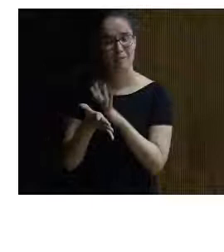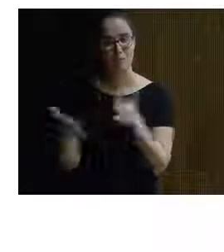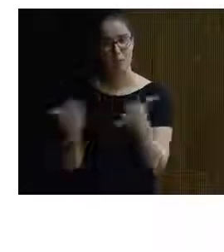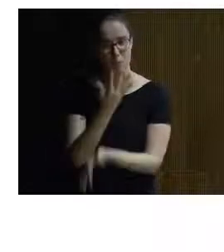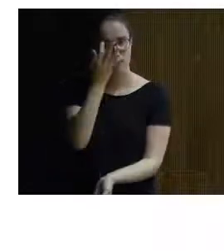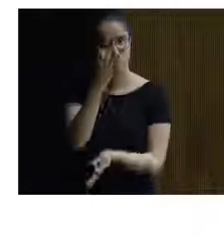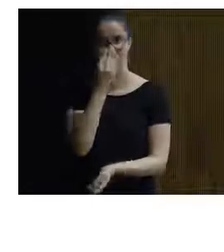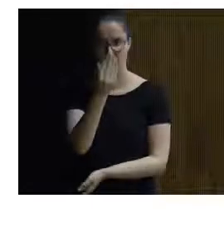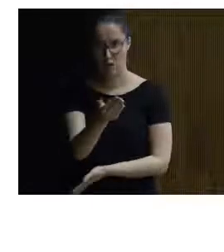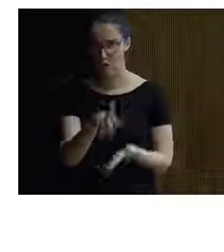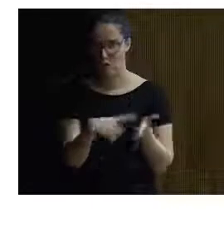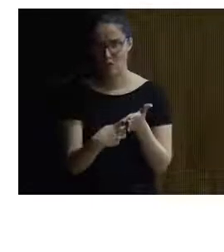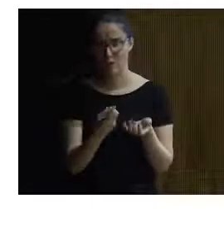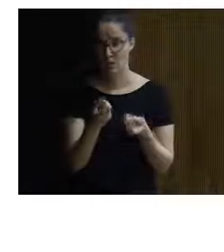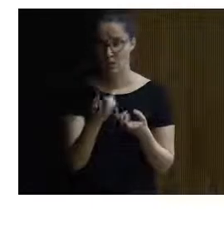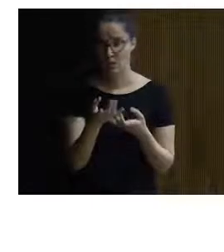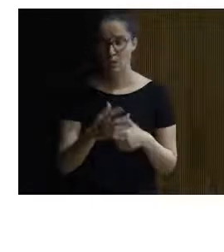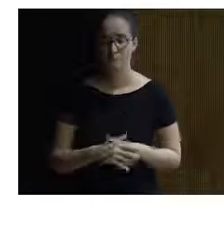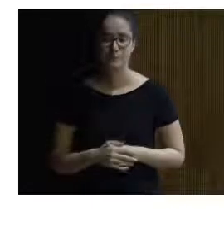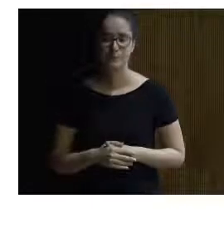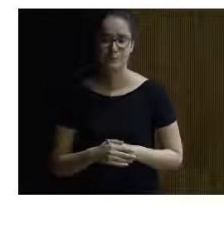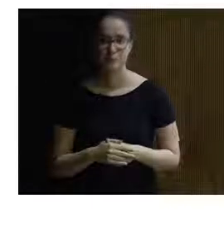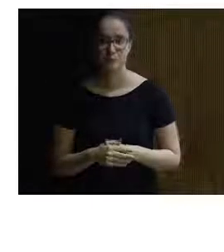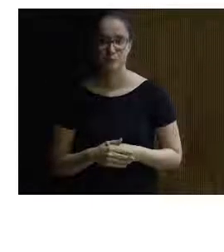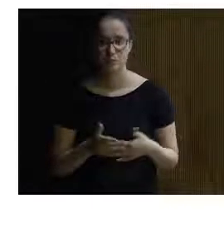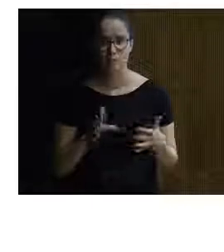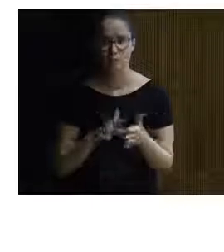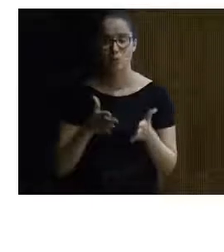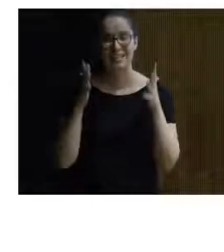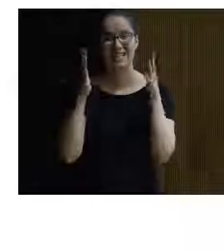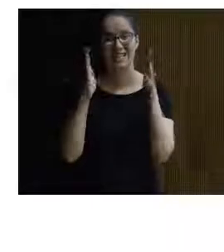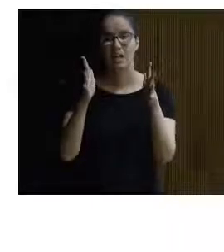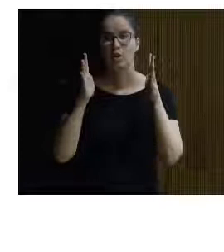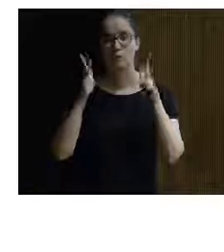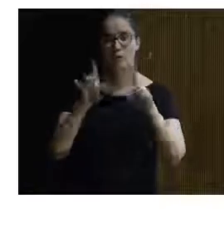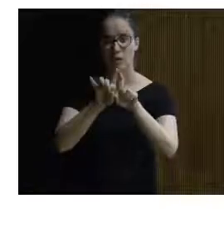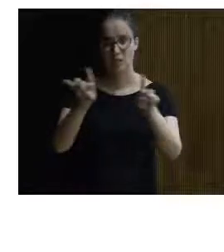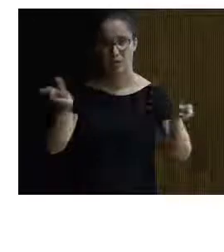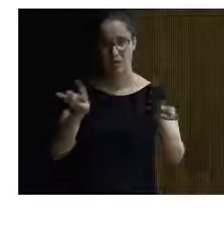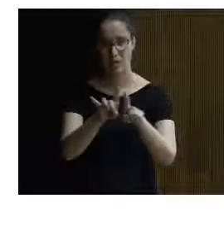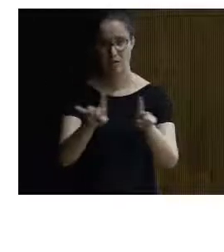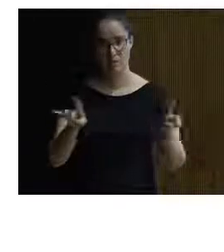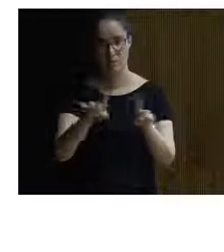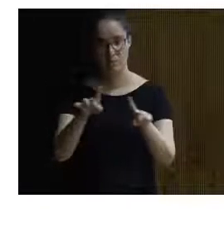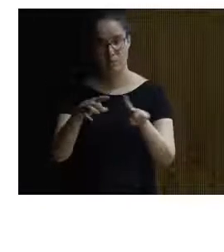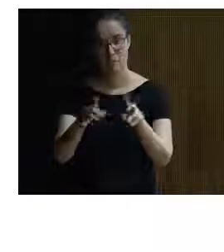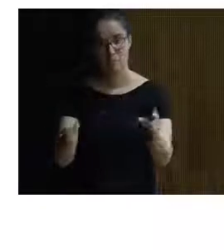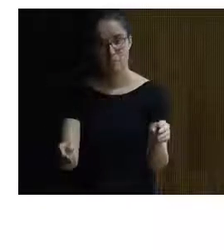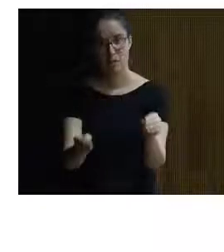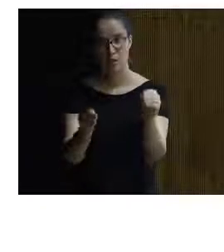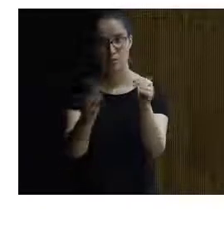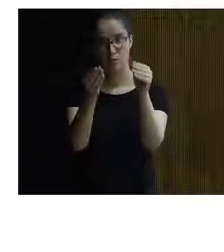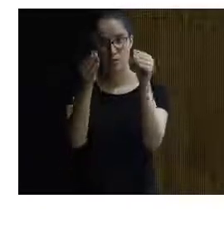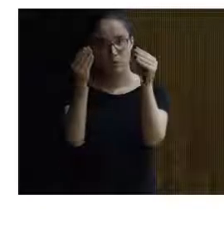muy sinceros en la información que estamos proporcionando. Y ofrecemos unas recomendaciones para las empresas para que vayan mejorando y